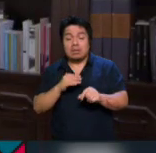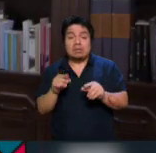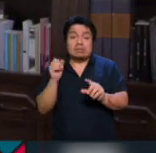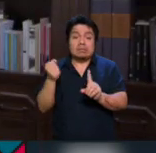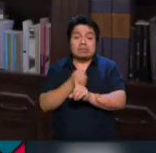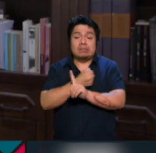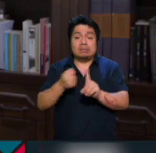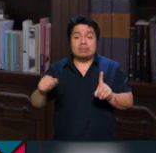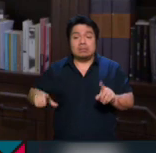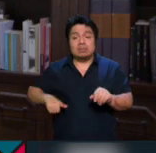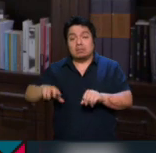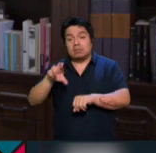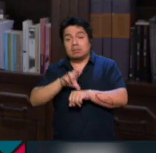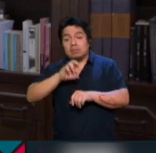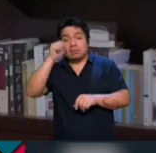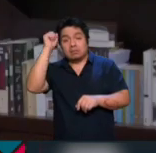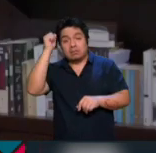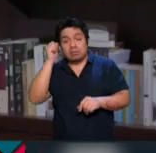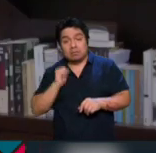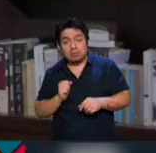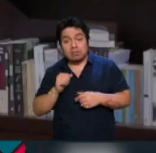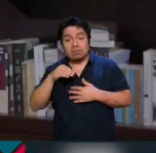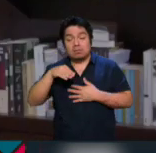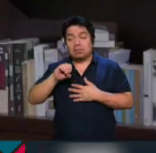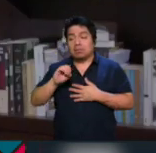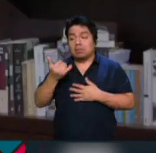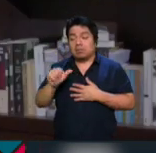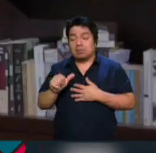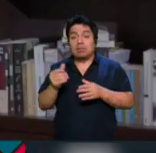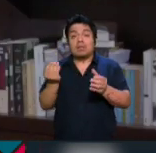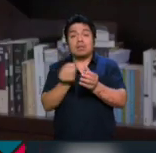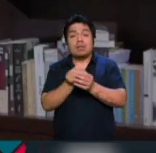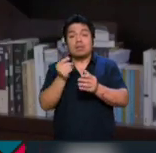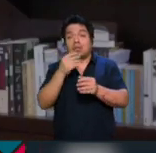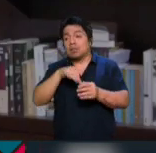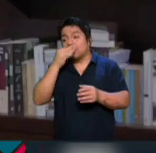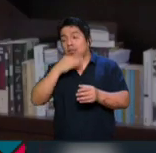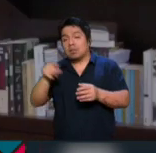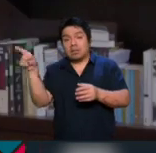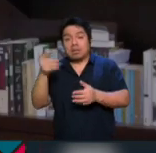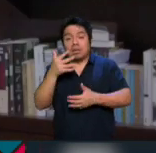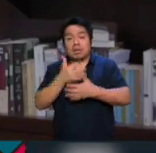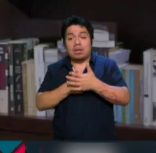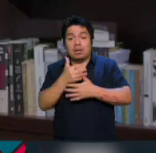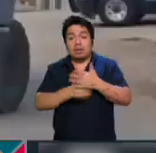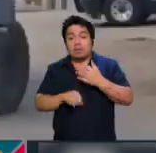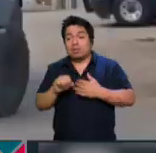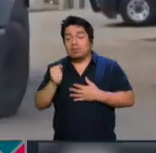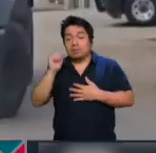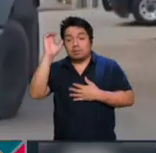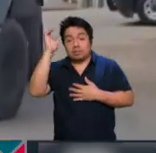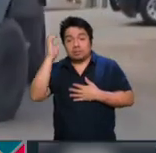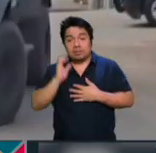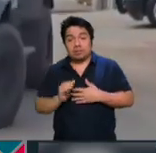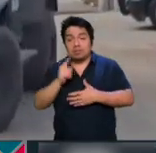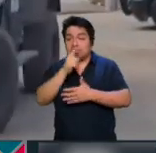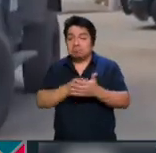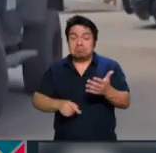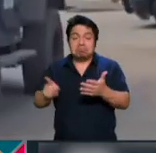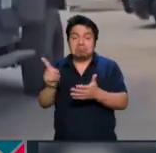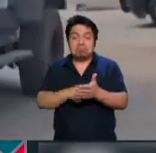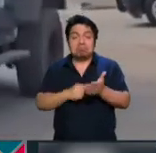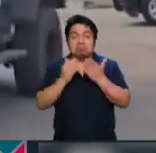de violencia, el gobernador de Sinaloa, Rubén Rocha Moya, anunció la suspensión de los festejos patrios del 15 de septiembre en Culiacán. No habrá